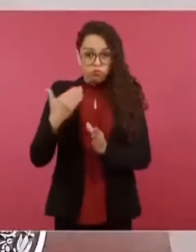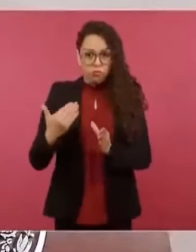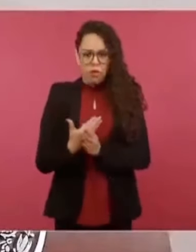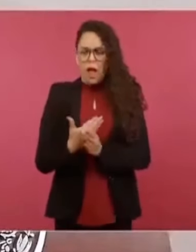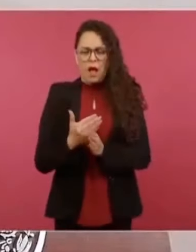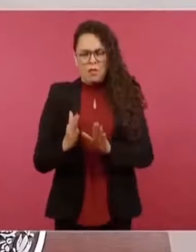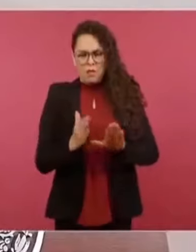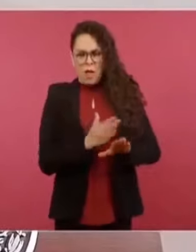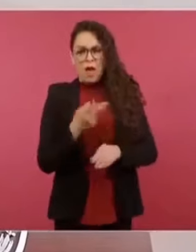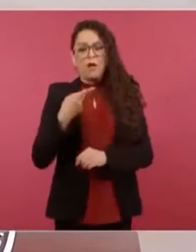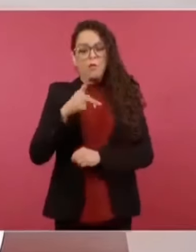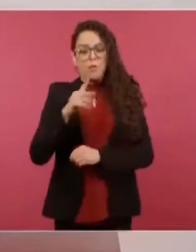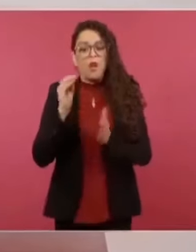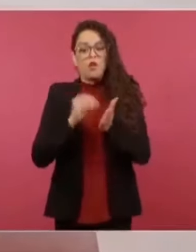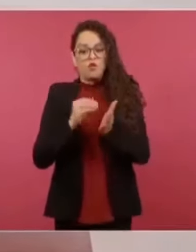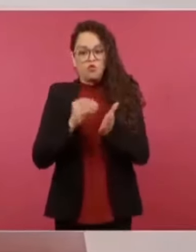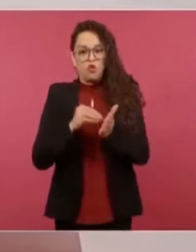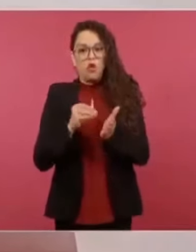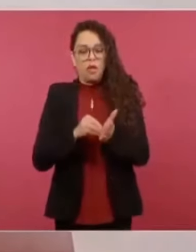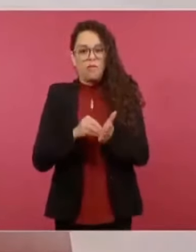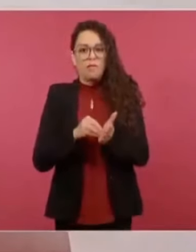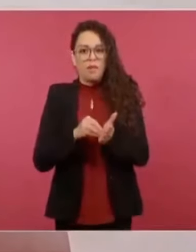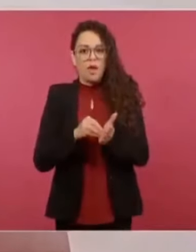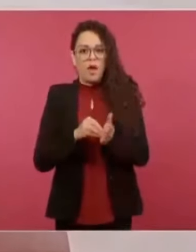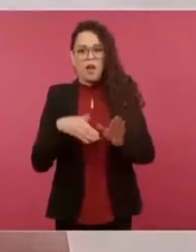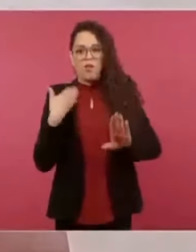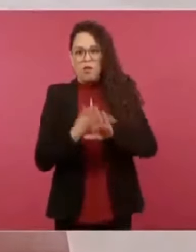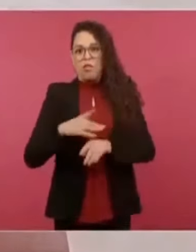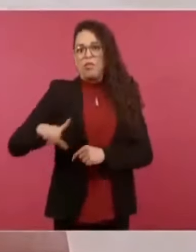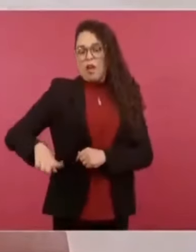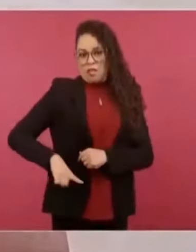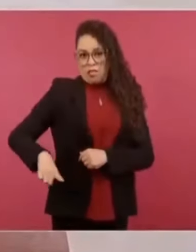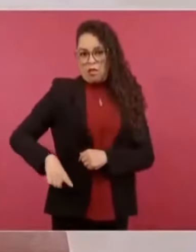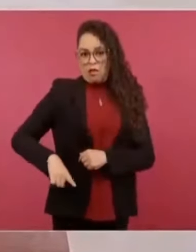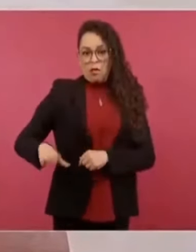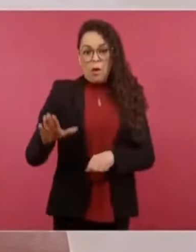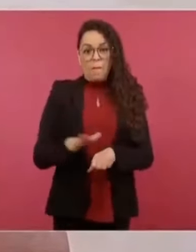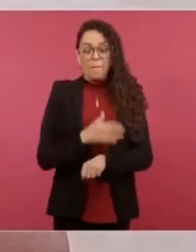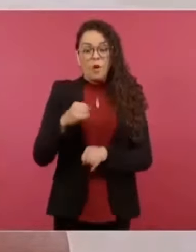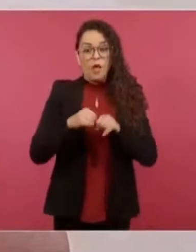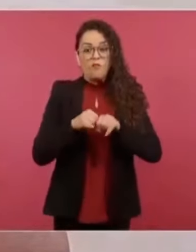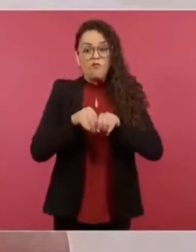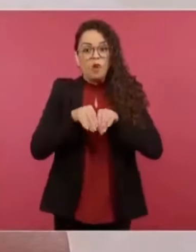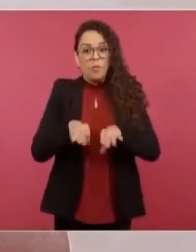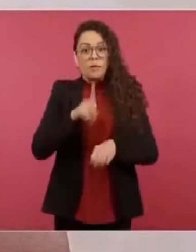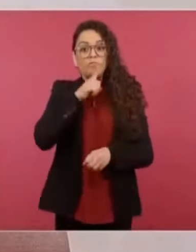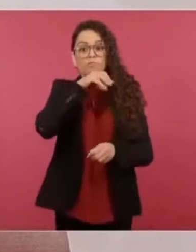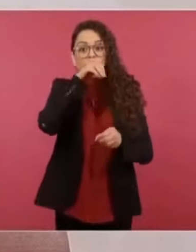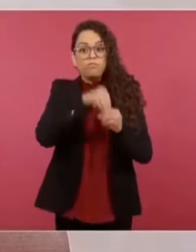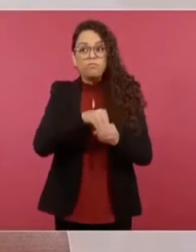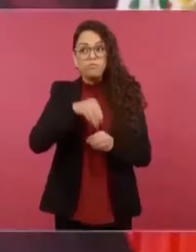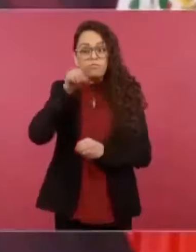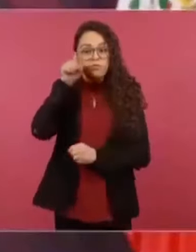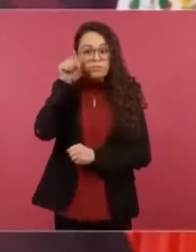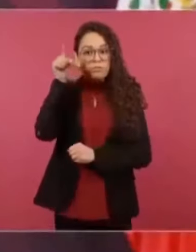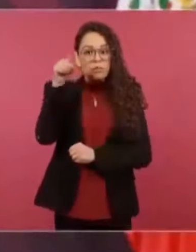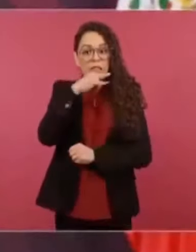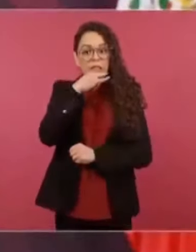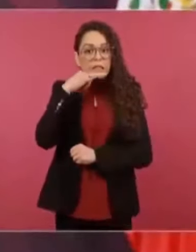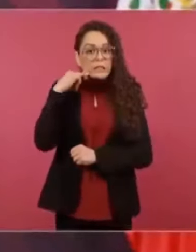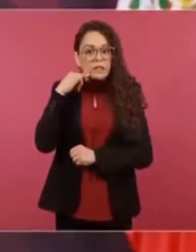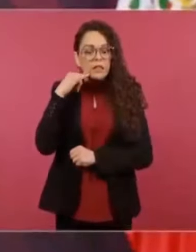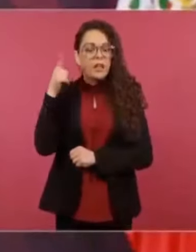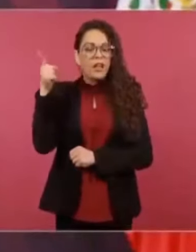desclasificó información sobre el golpe de estado en Chile que intervinieron